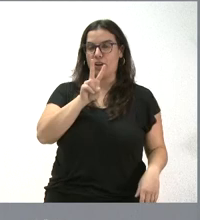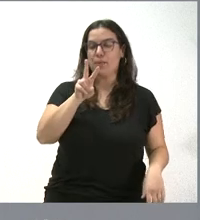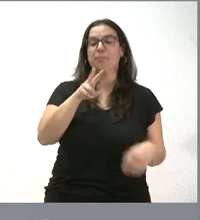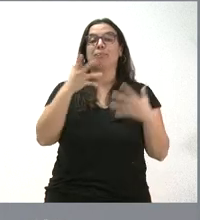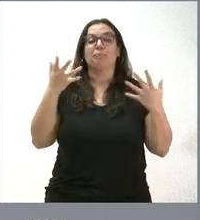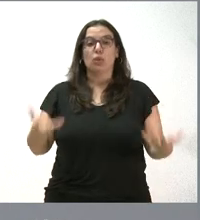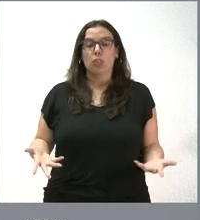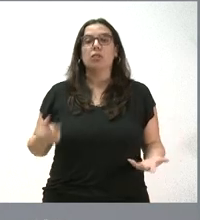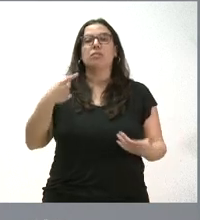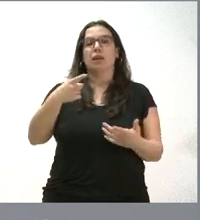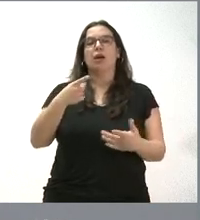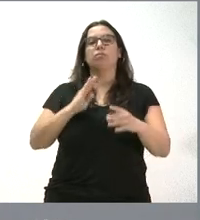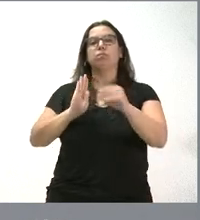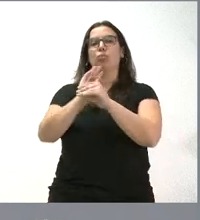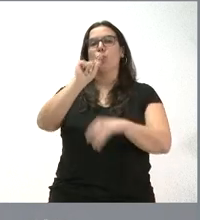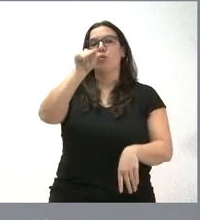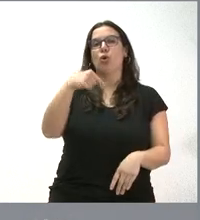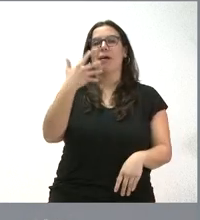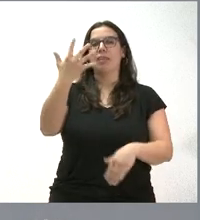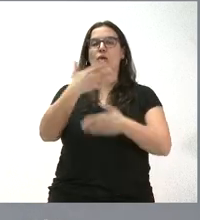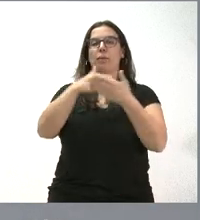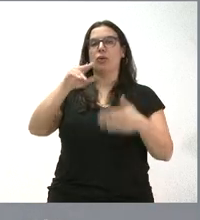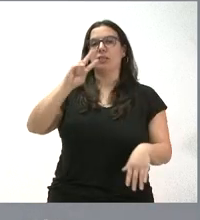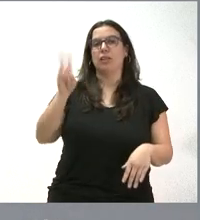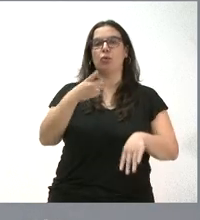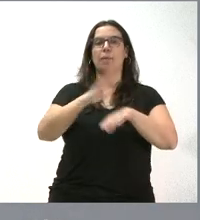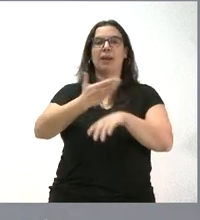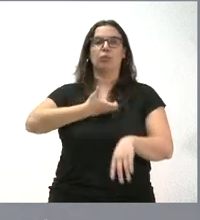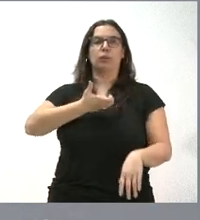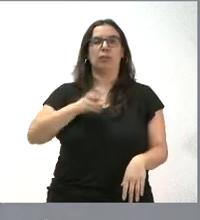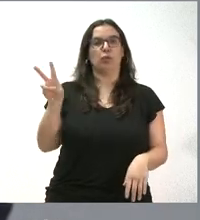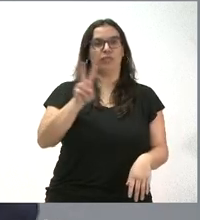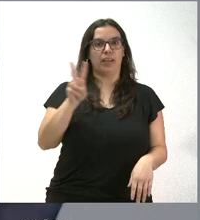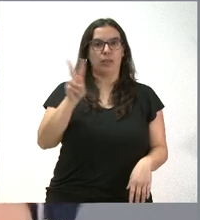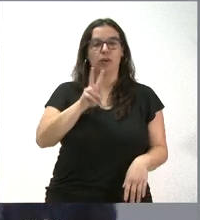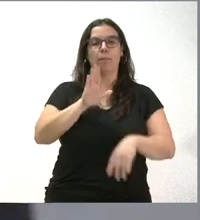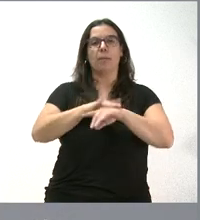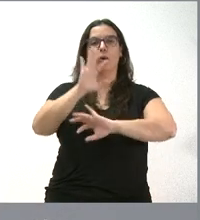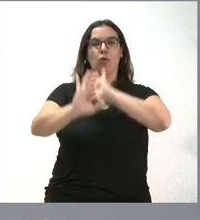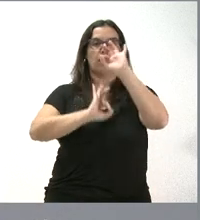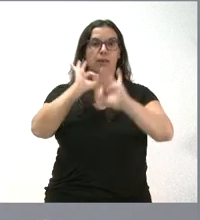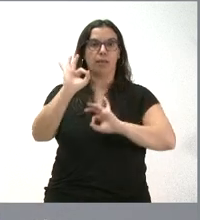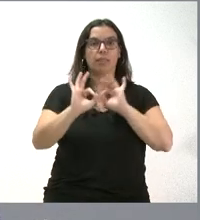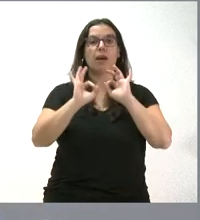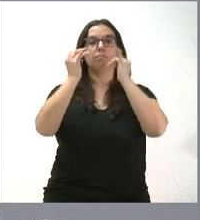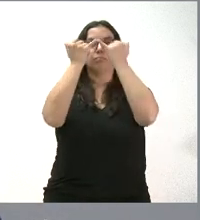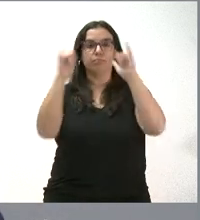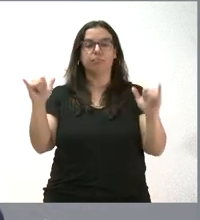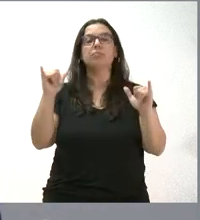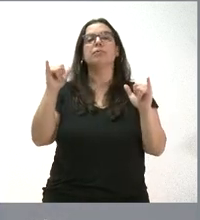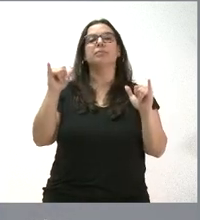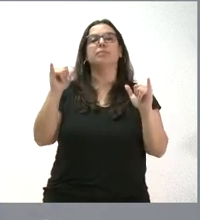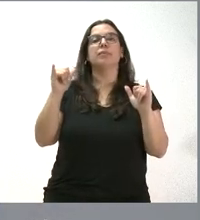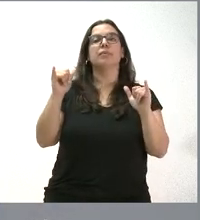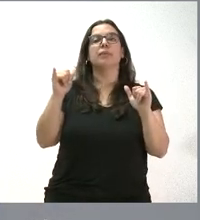efectos se hace una aportación de 1,5 millones de euros al Ayuntamiento de Valladolid. Para la organización de la próxima edición de este